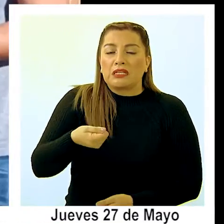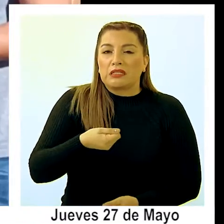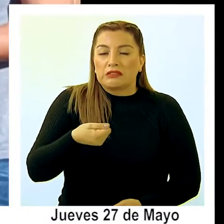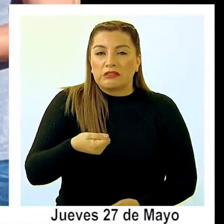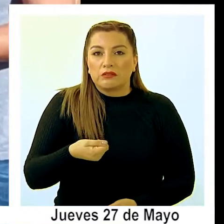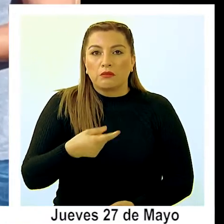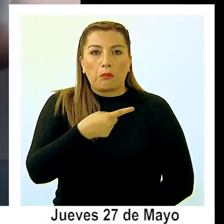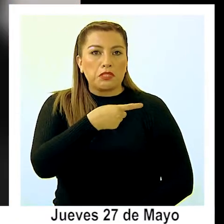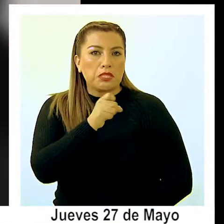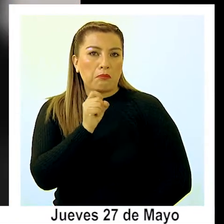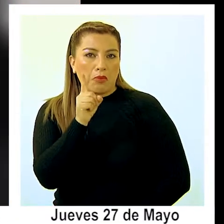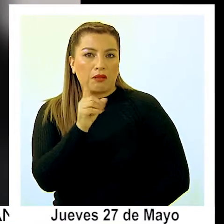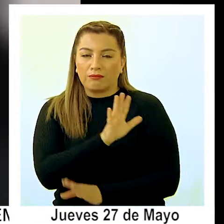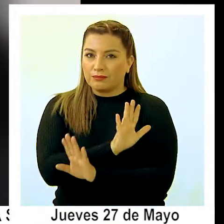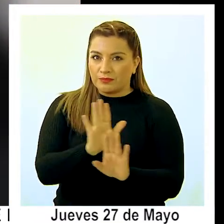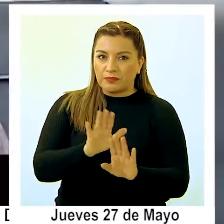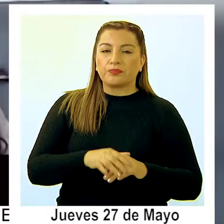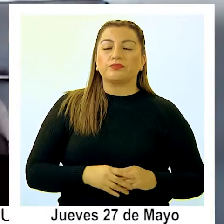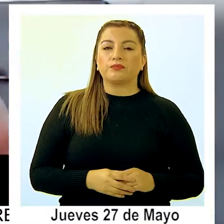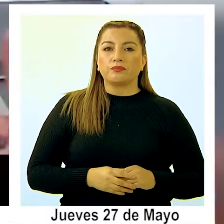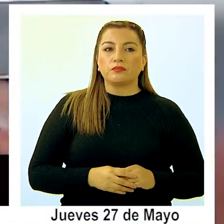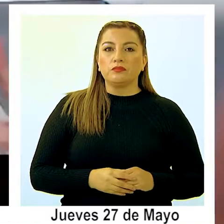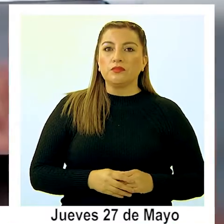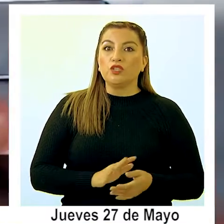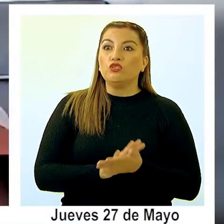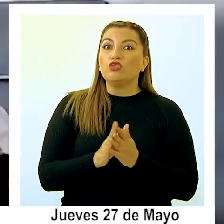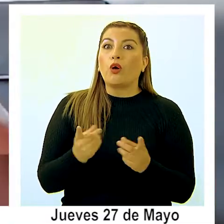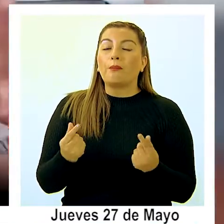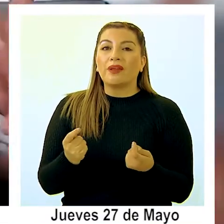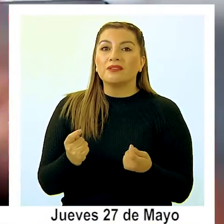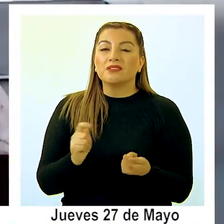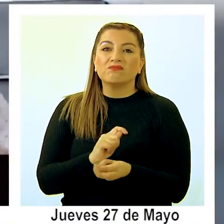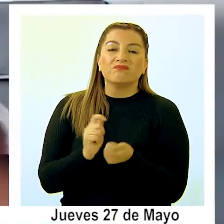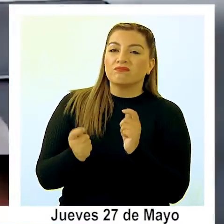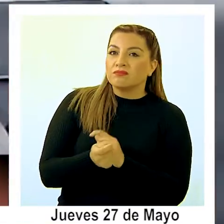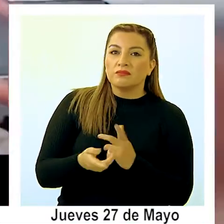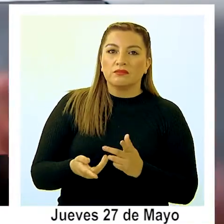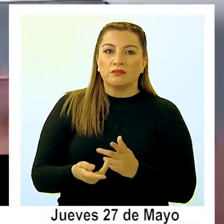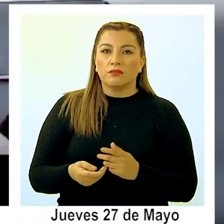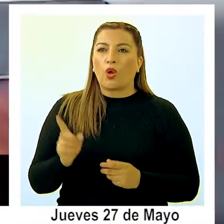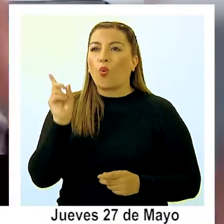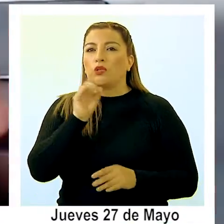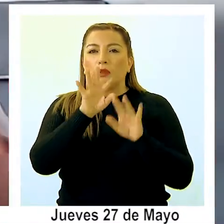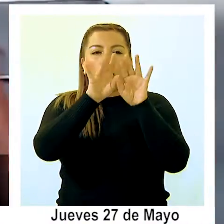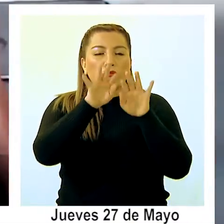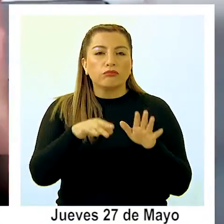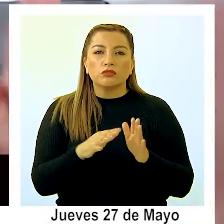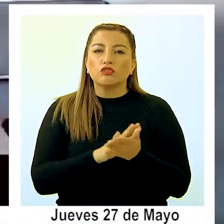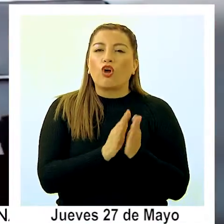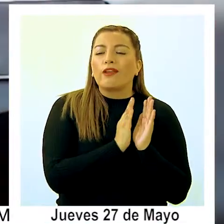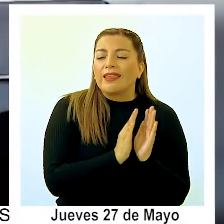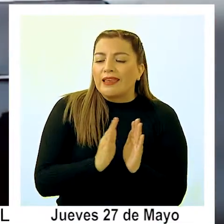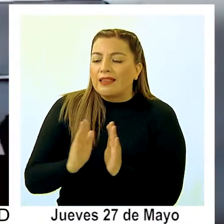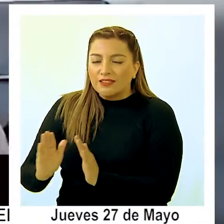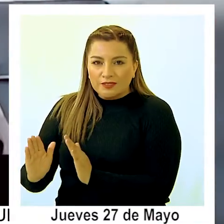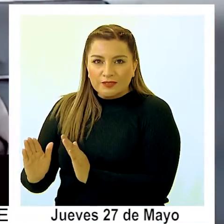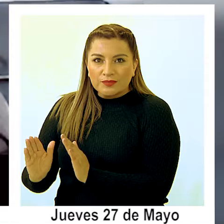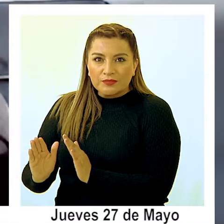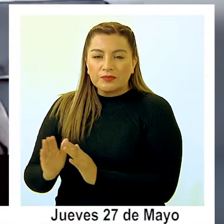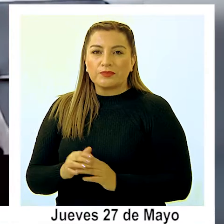más de cien mil pesos. Todo eso que se traduce en plata da un monto final, que es un cálculo que tienen que subir ordenadito.